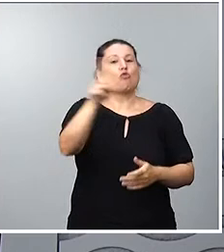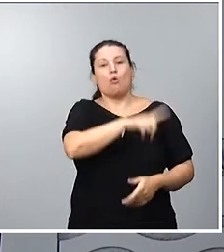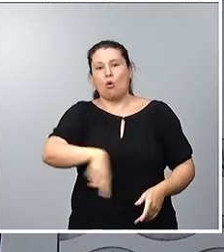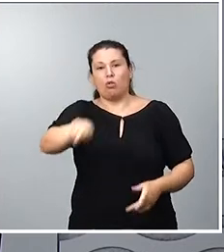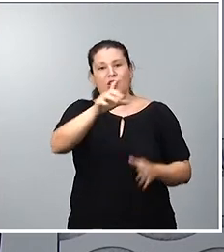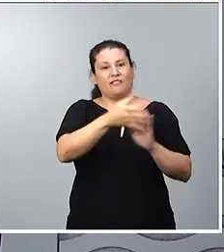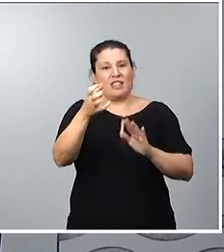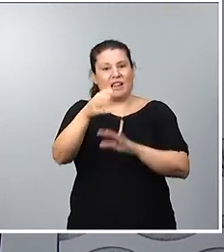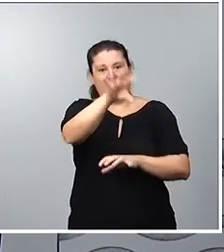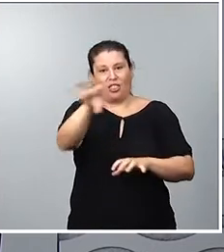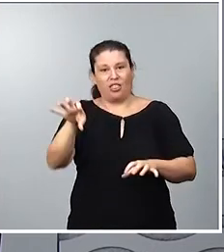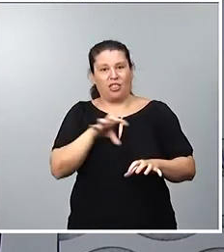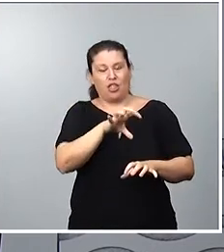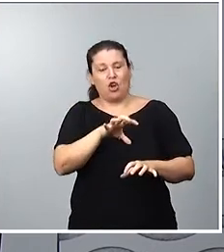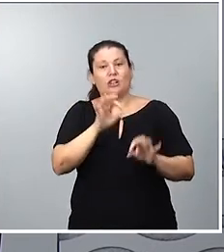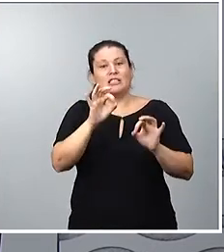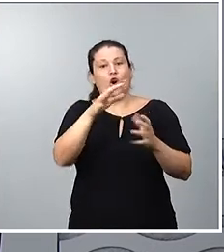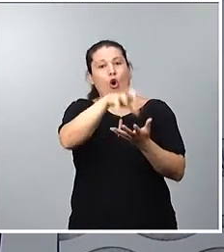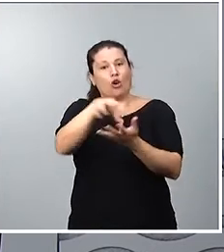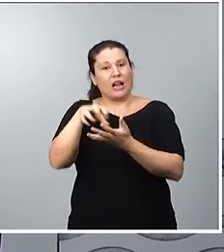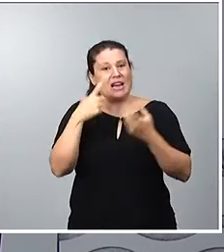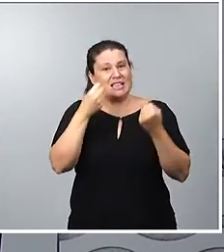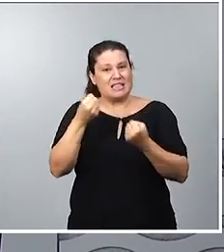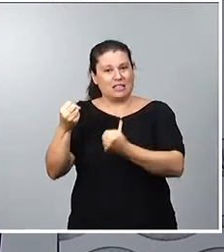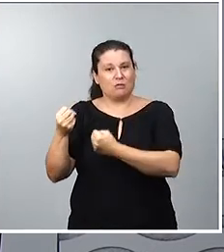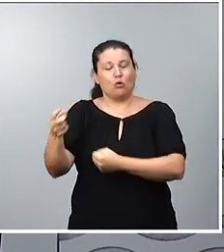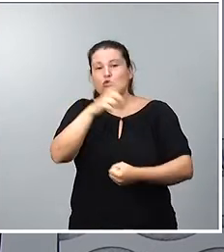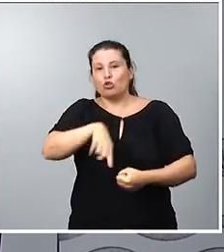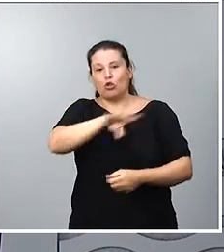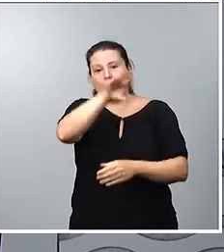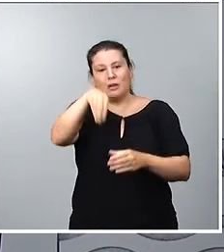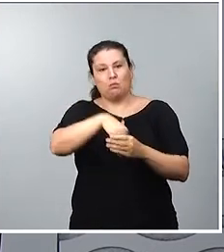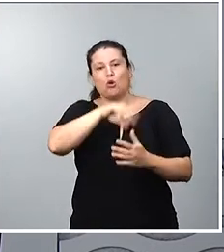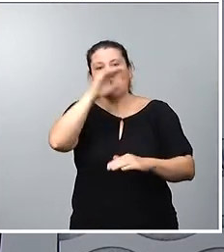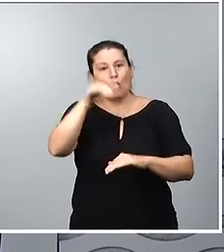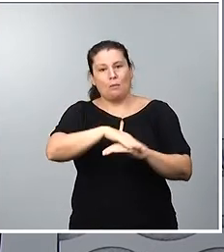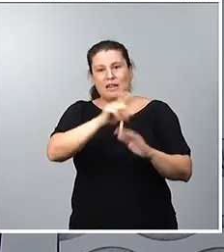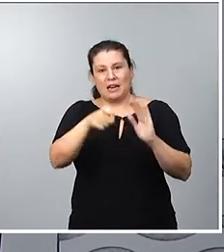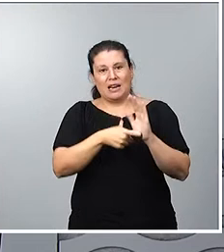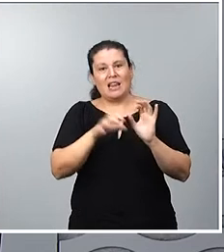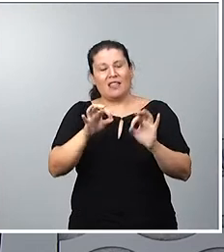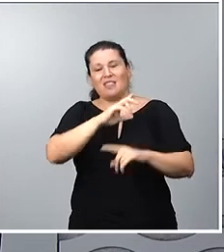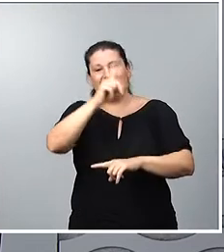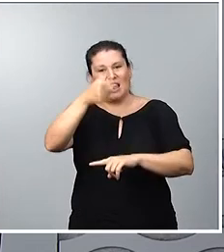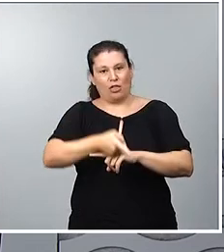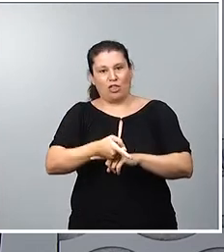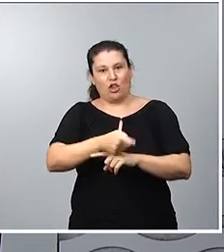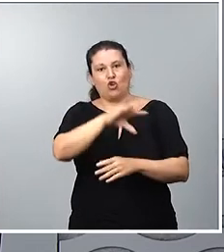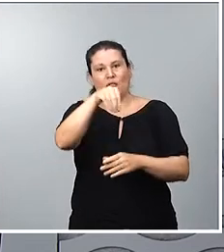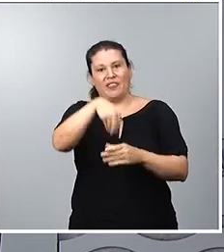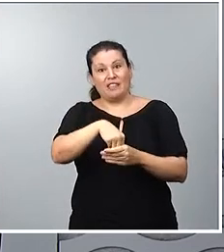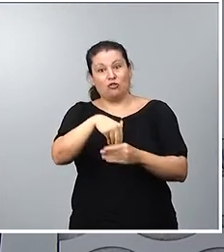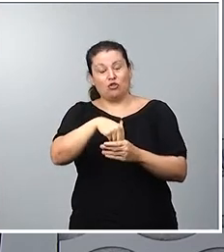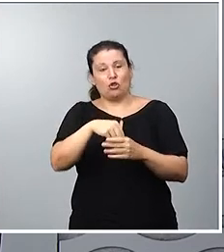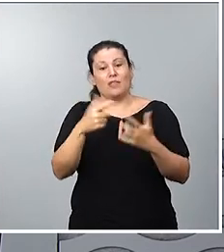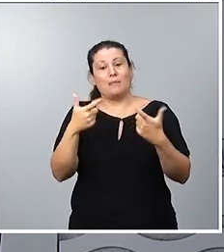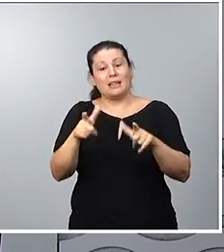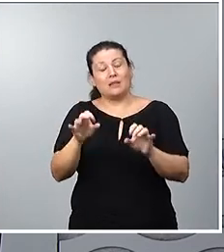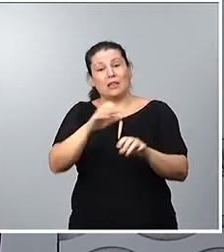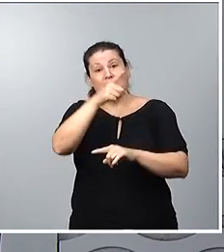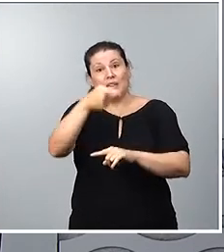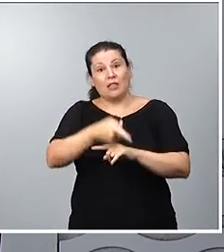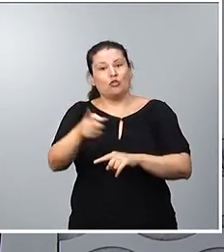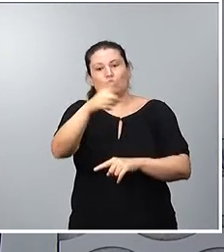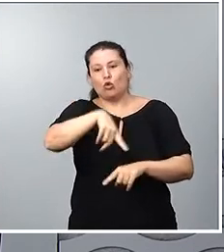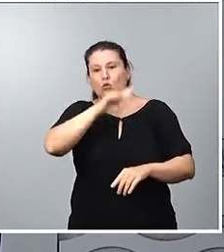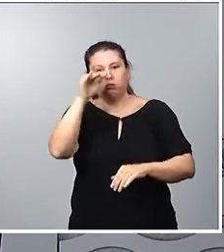contemplar en su normativa, en su funcionamiento, la paridad en los órganos de dirección. Lo que vamos a hacer es una cosa bastante sencilla,